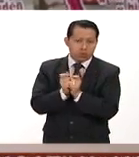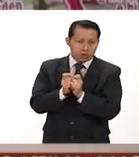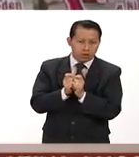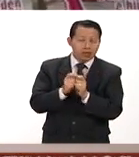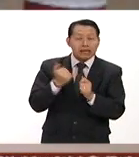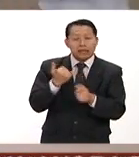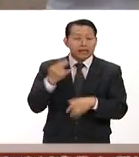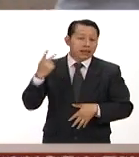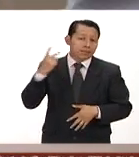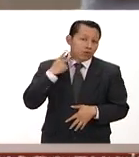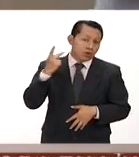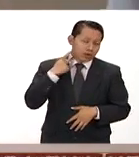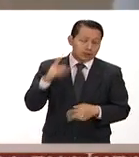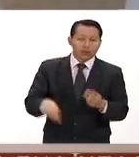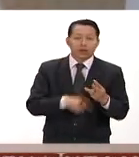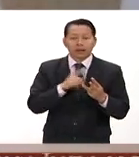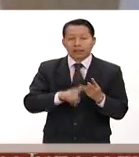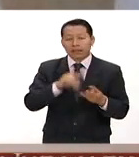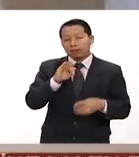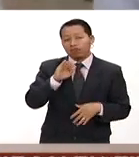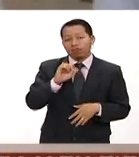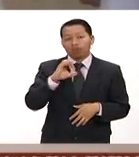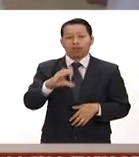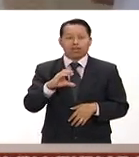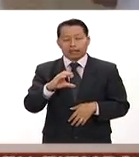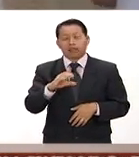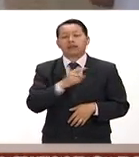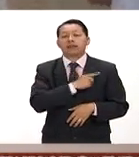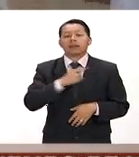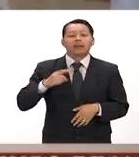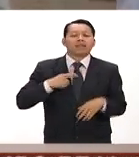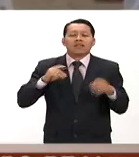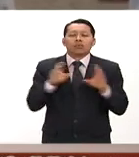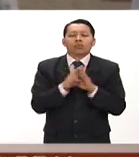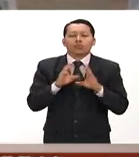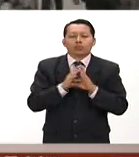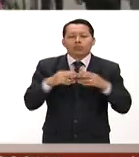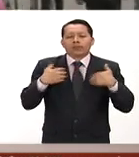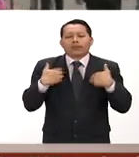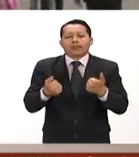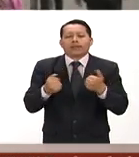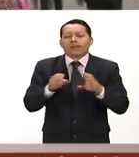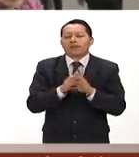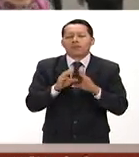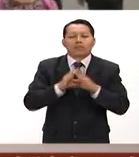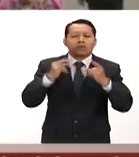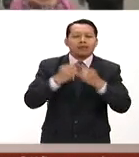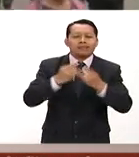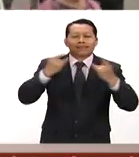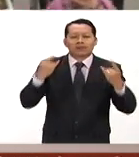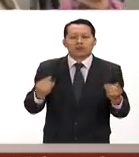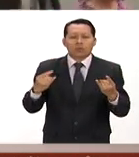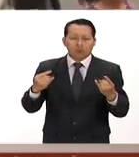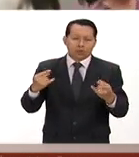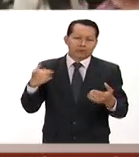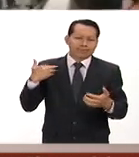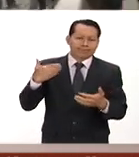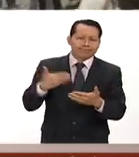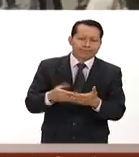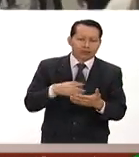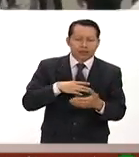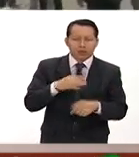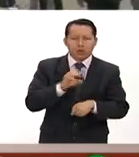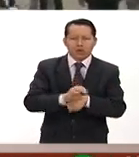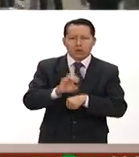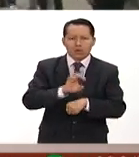FARC tienen que digamos entender el momento histórico que vive Colombia que